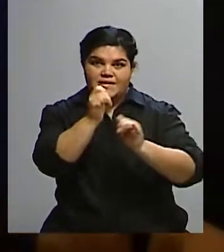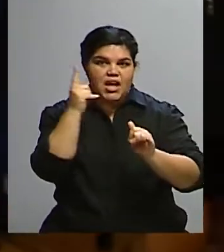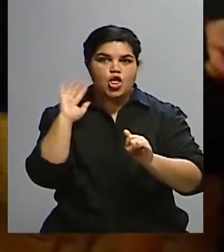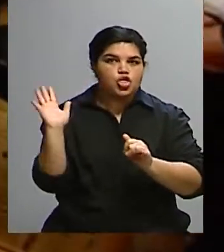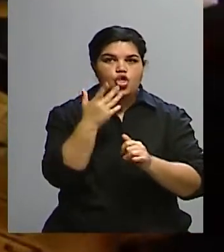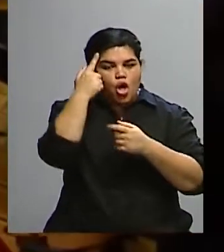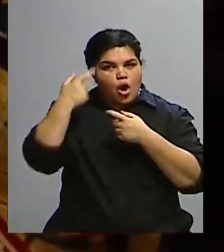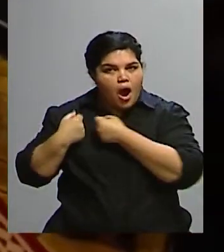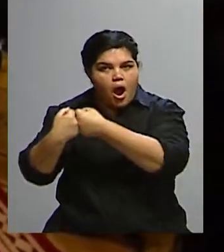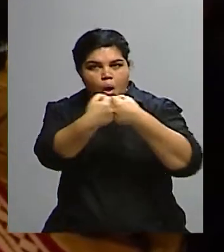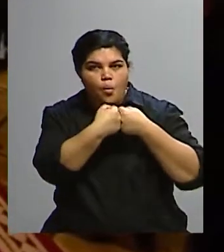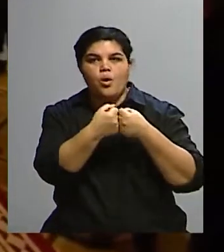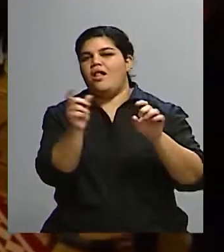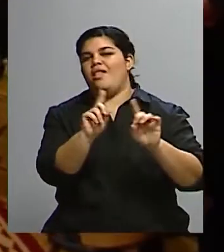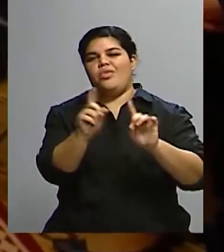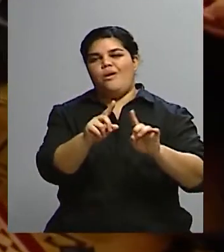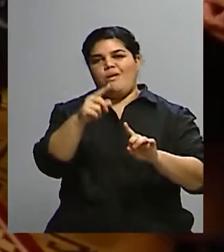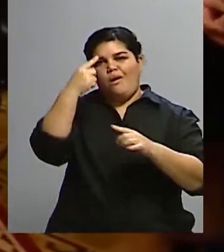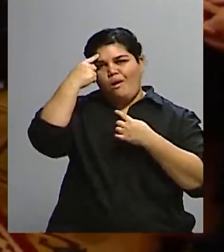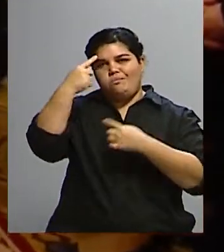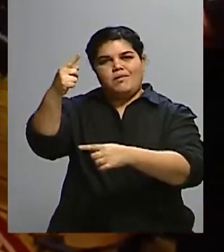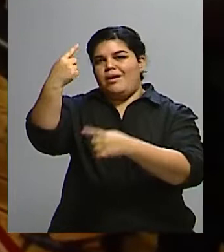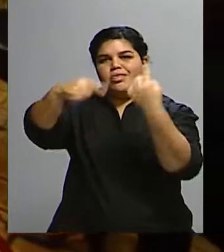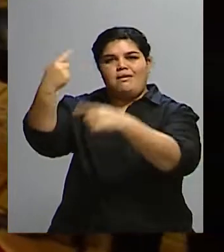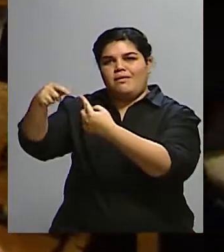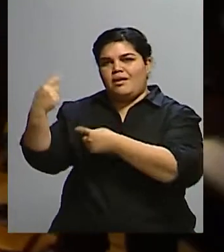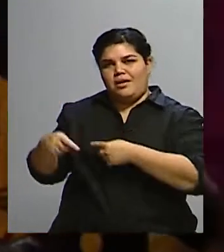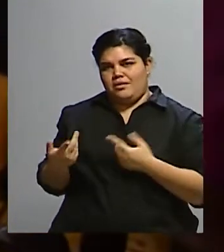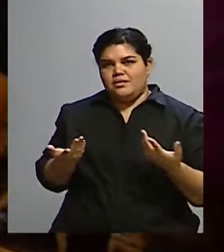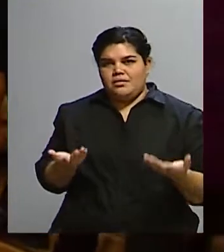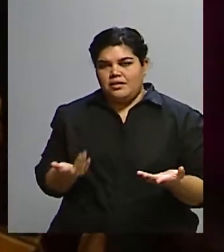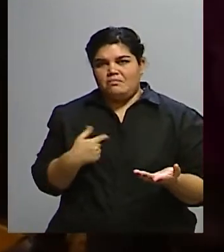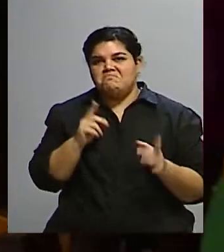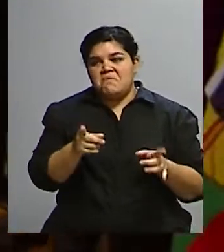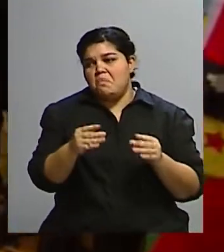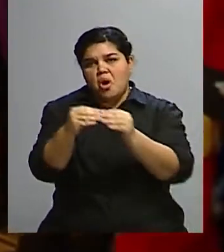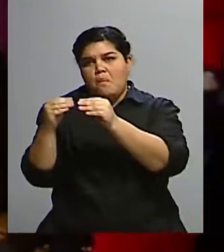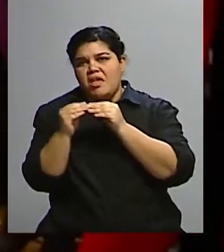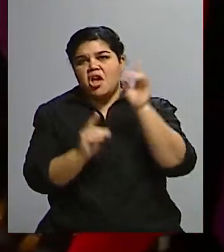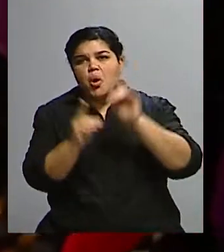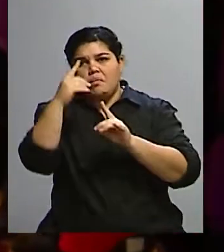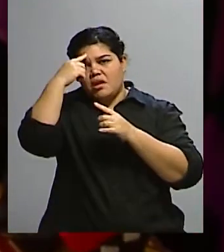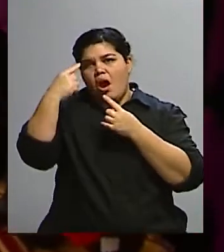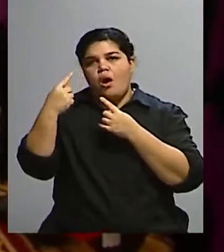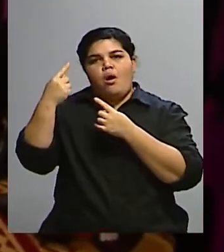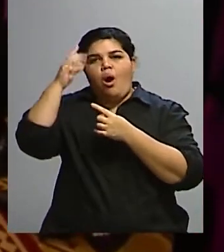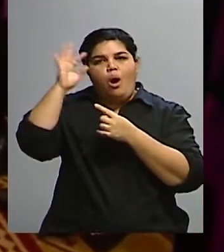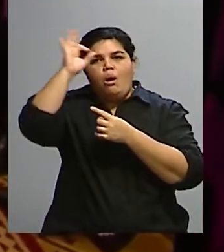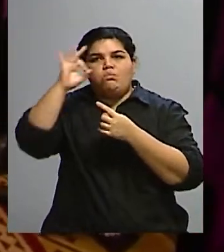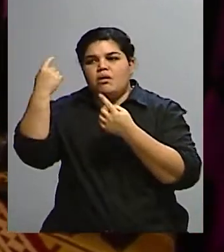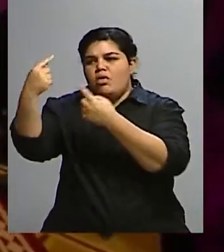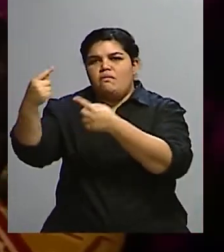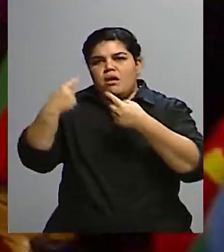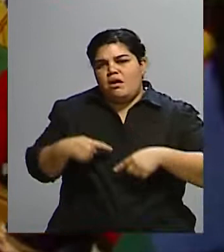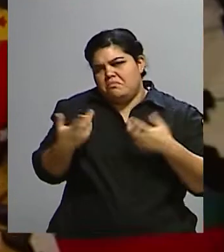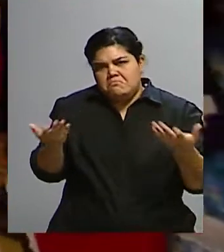por si hay colegas que puedan pensar distinto a mí, en mi opinión, en este sentido, como digo, en mi calidad académica y personal, yo